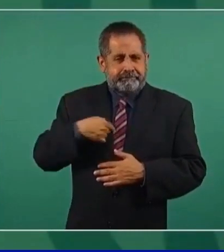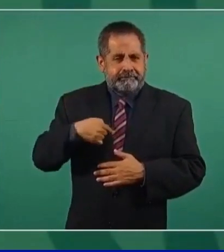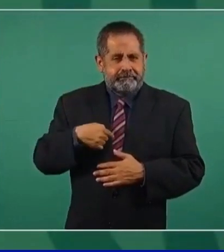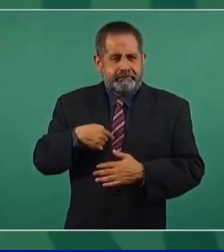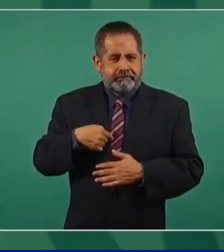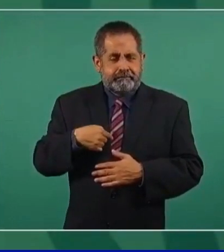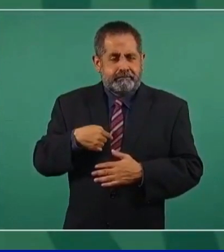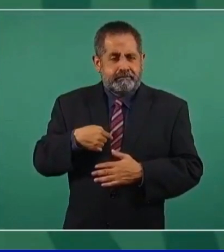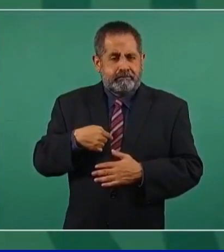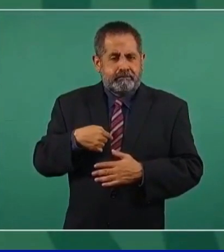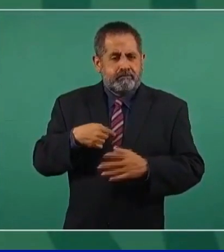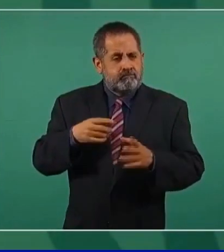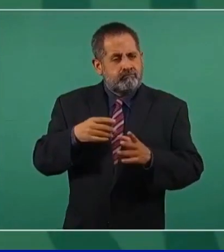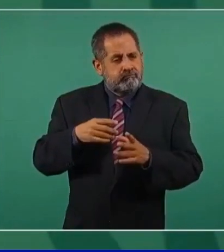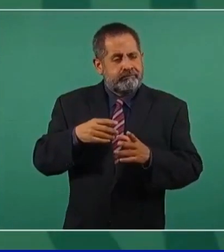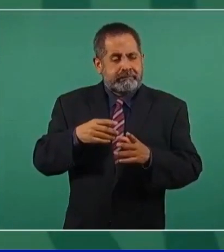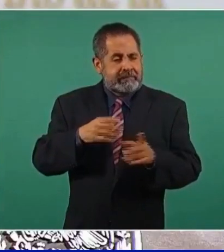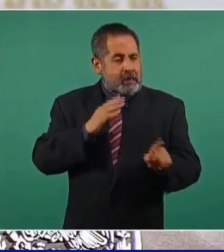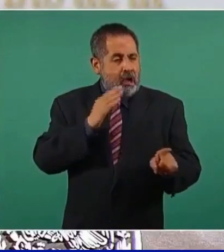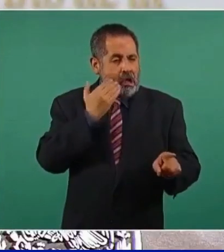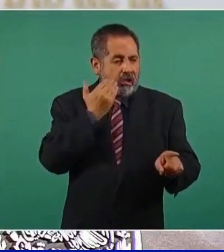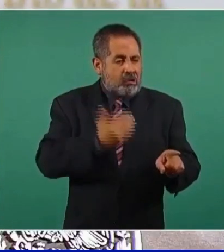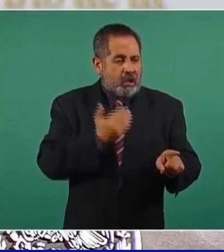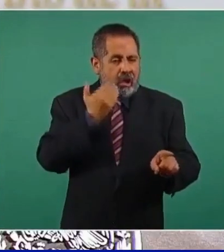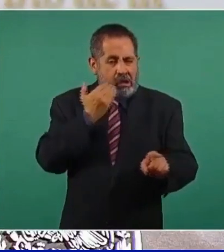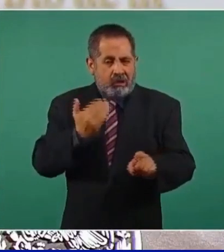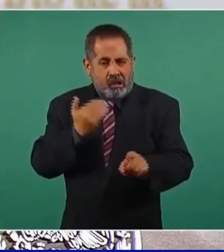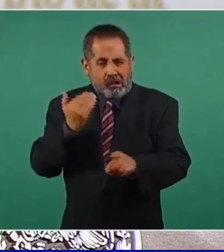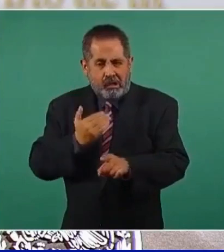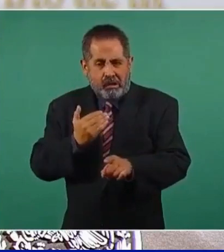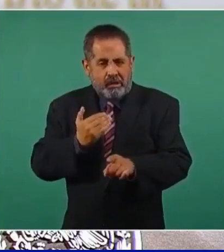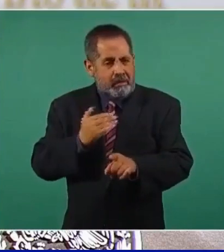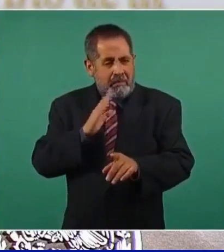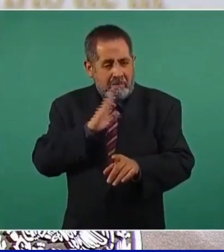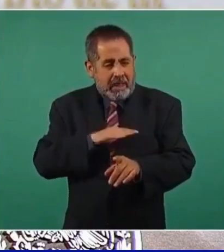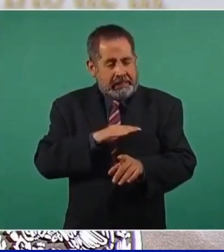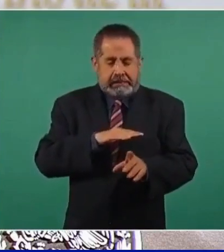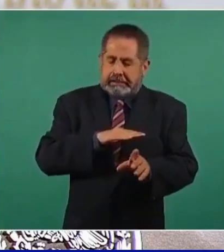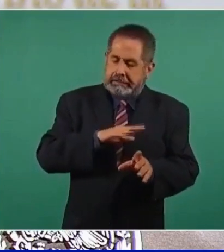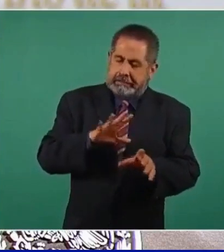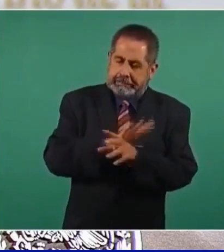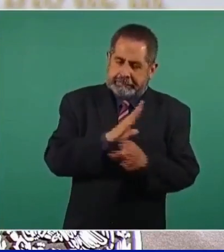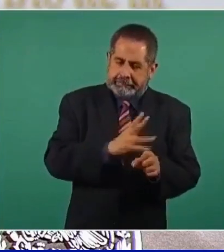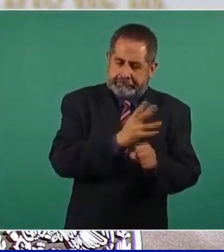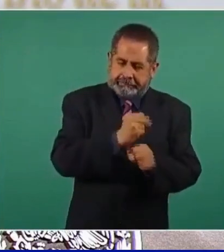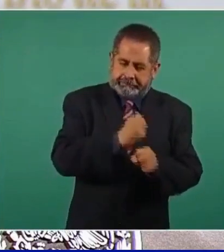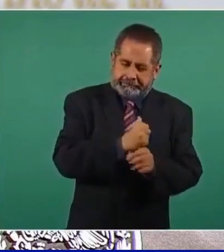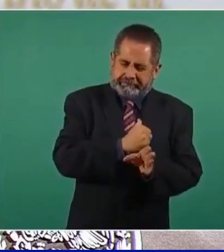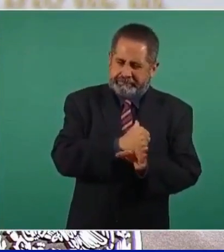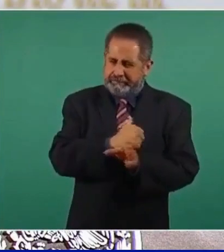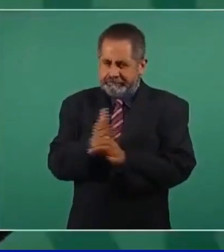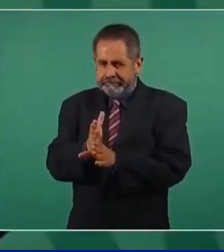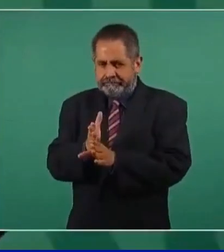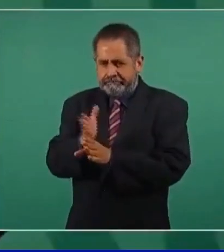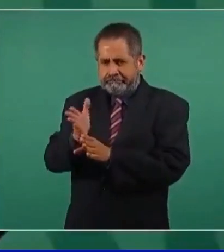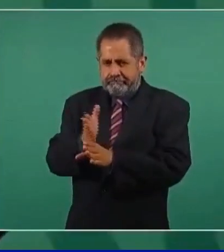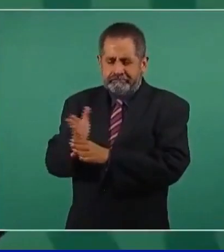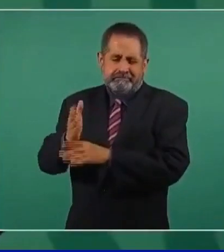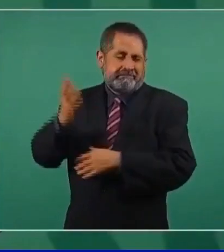enderezando entuertos, porque nos dejaron un tiradero, bueno, ya para qué